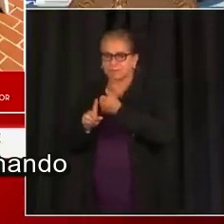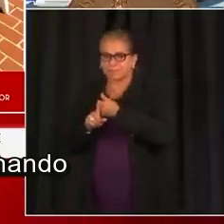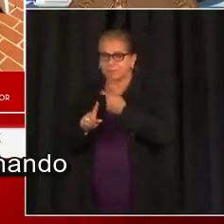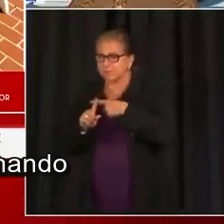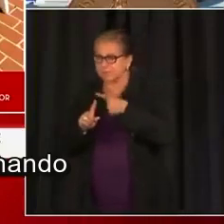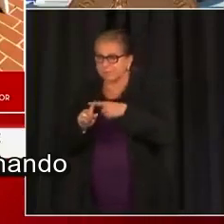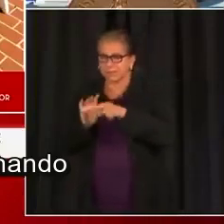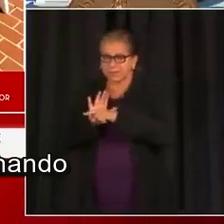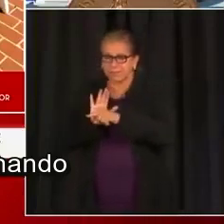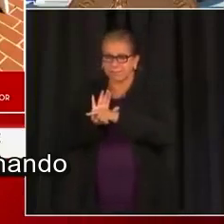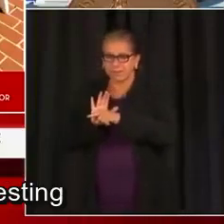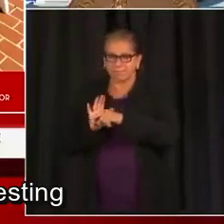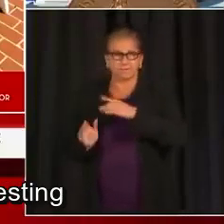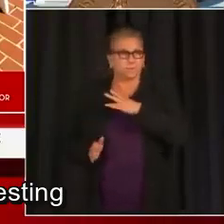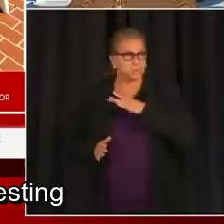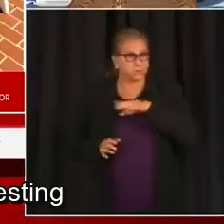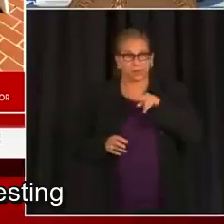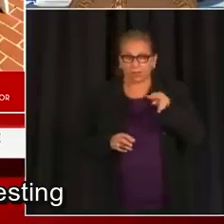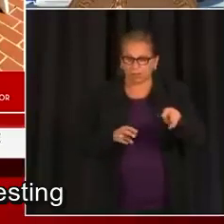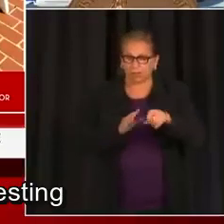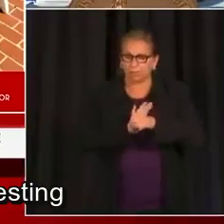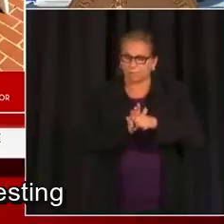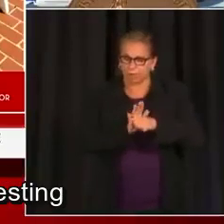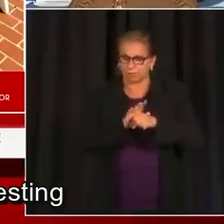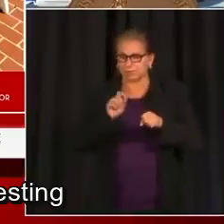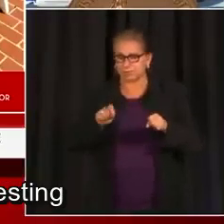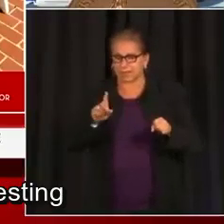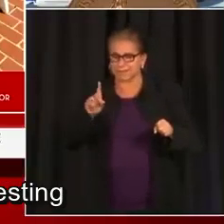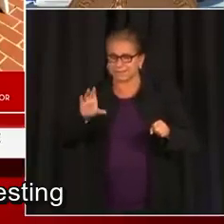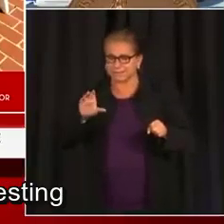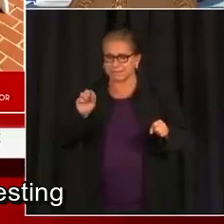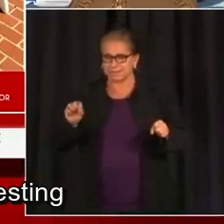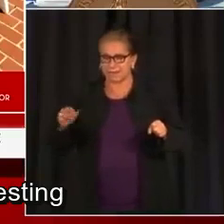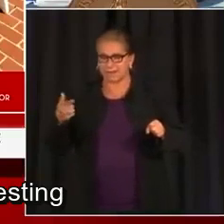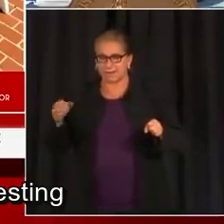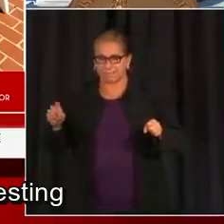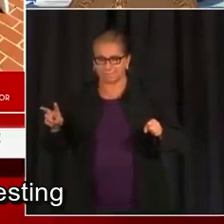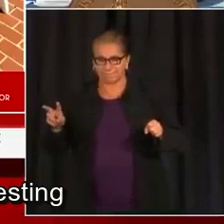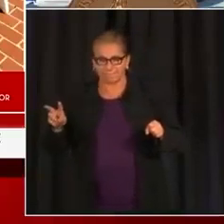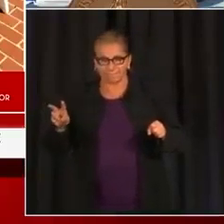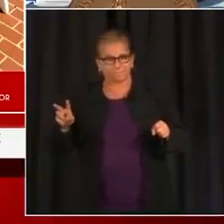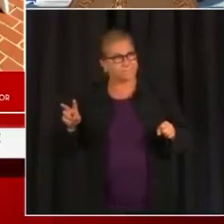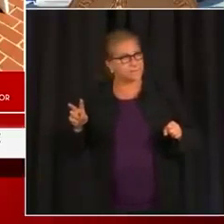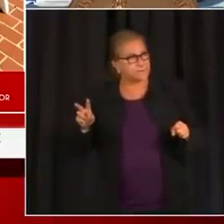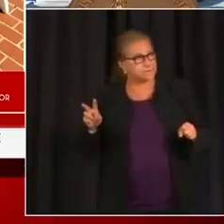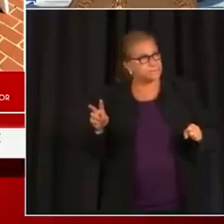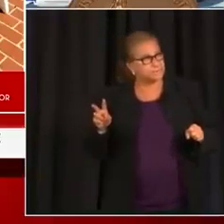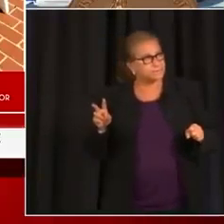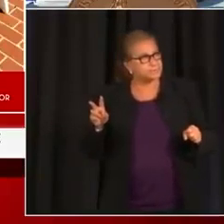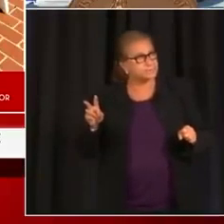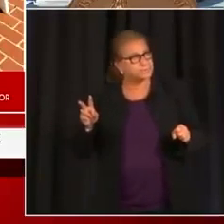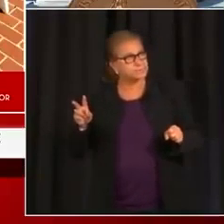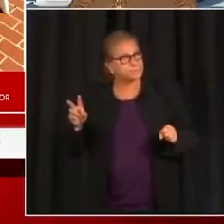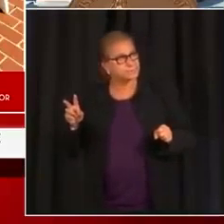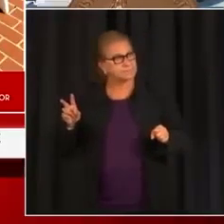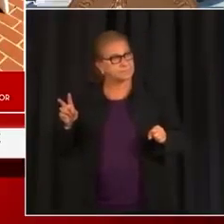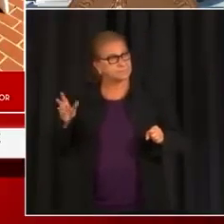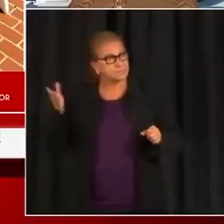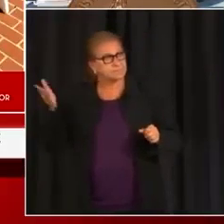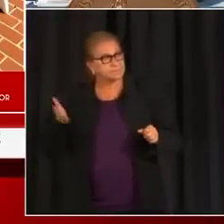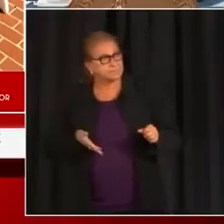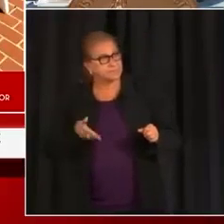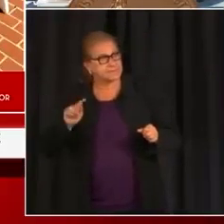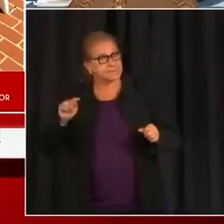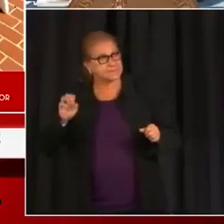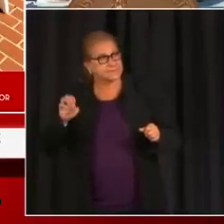están aprovechando esta oportunidad. Pueden ir a coronavirus.dc.gov diagonal testing y van a poder ver exactamente en